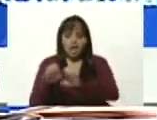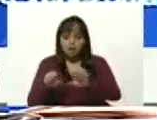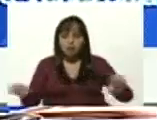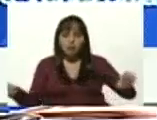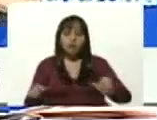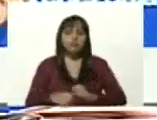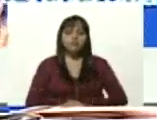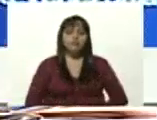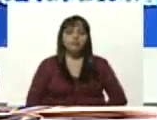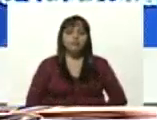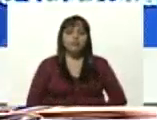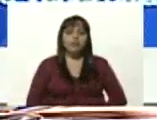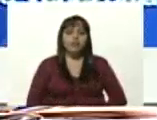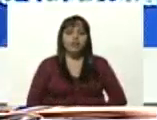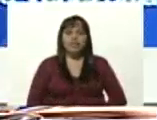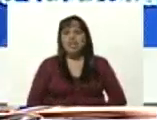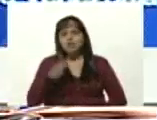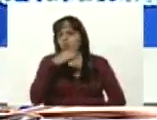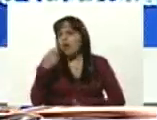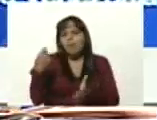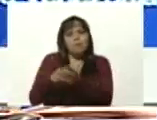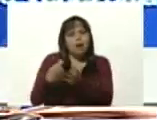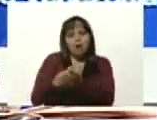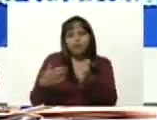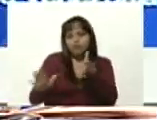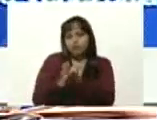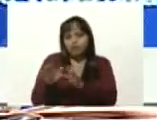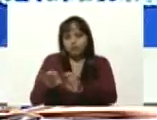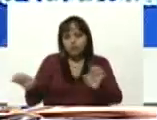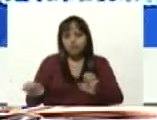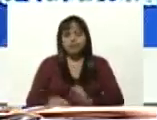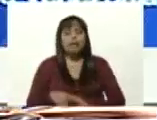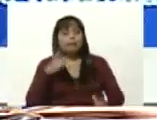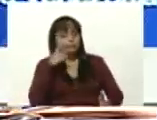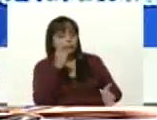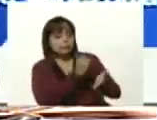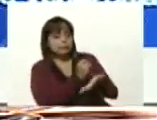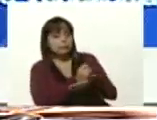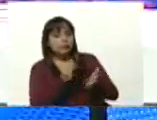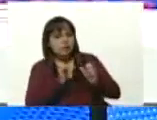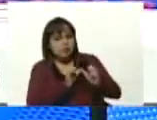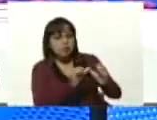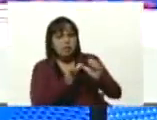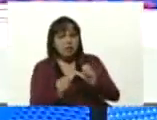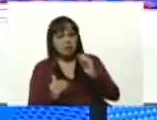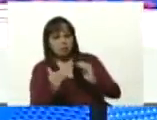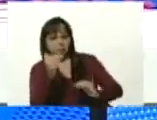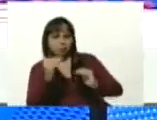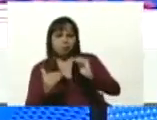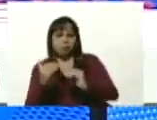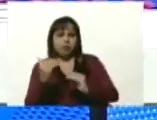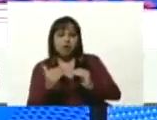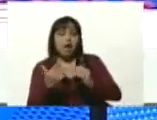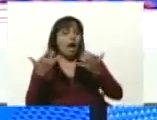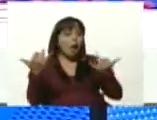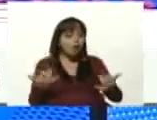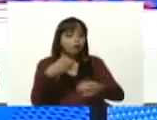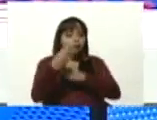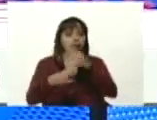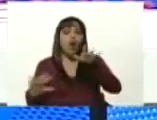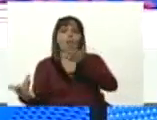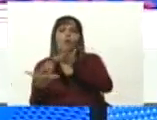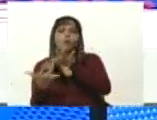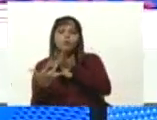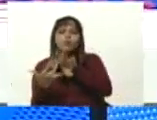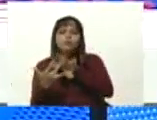costos adicionales a la educación. Correcto. Fíjense ustedes, vamos a seguir haciendo balance, pero vamos a un pase. Vamos a un